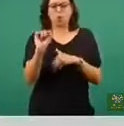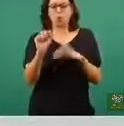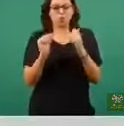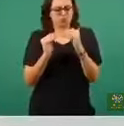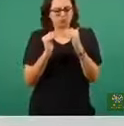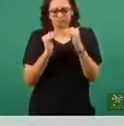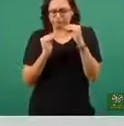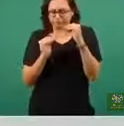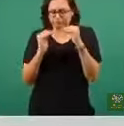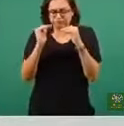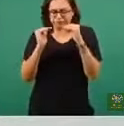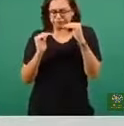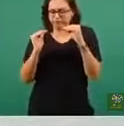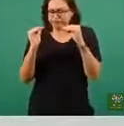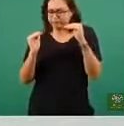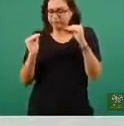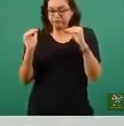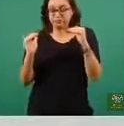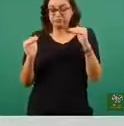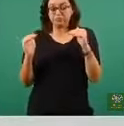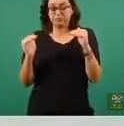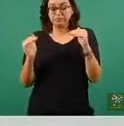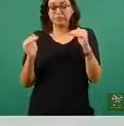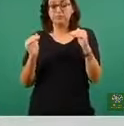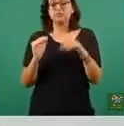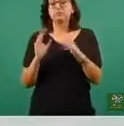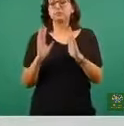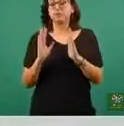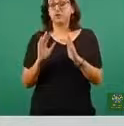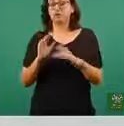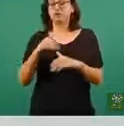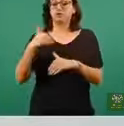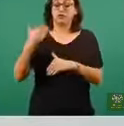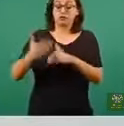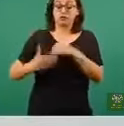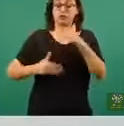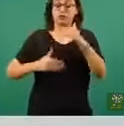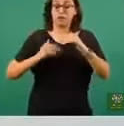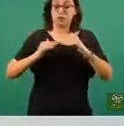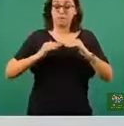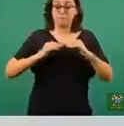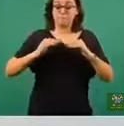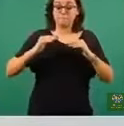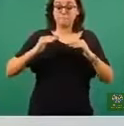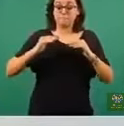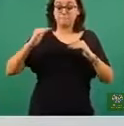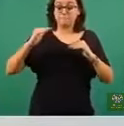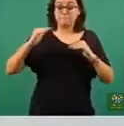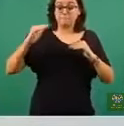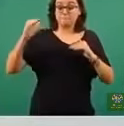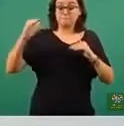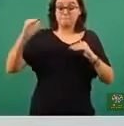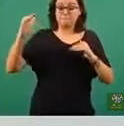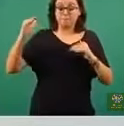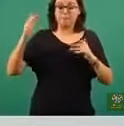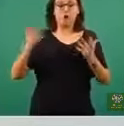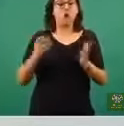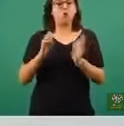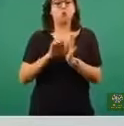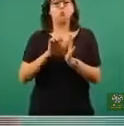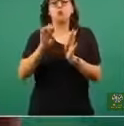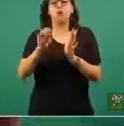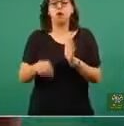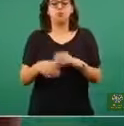normal de algunas semanas. Cuando empezamos a ver incrementos continuos, vamos a suponer que el indicador está en un nivel hoy y mañana